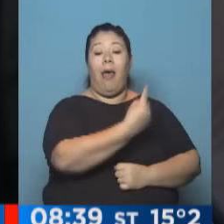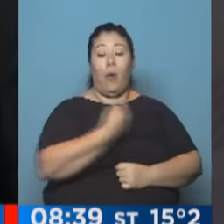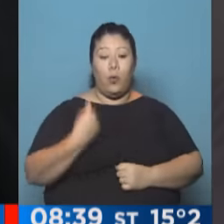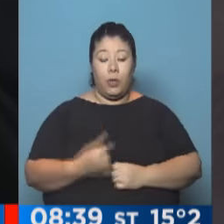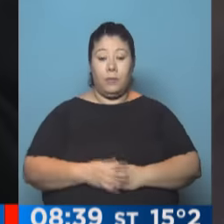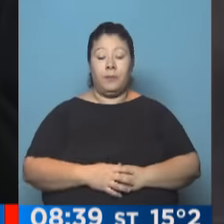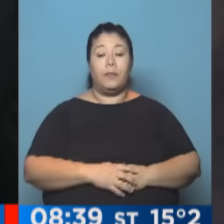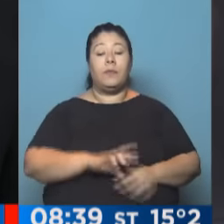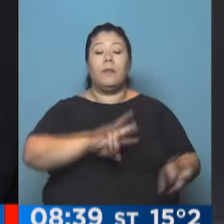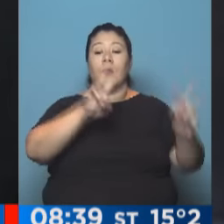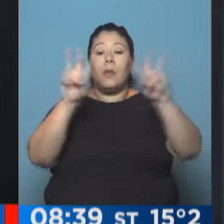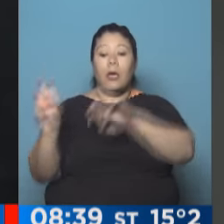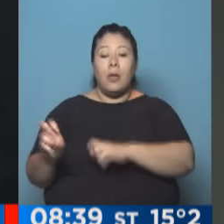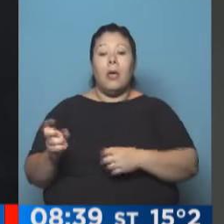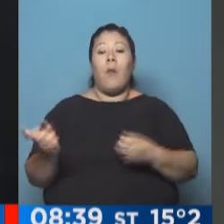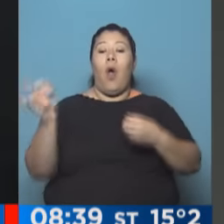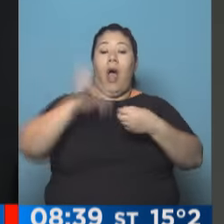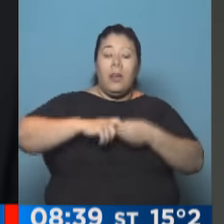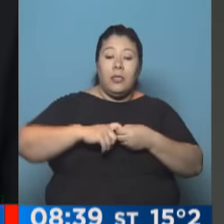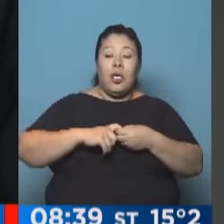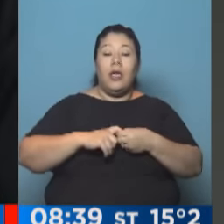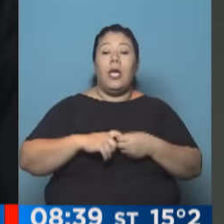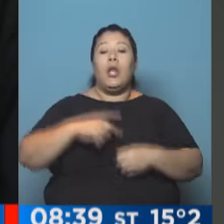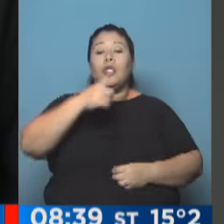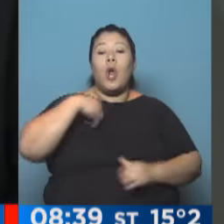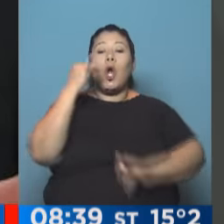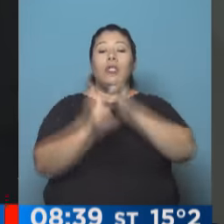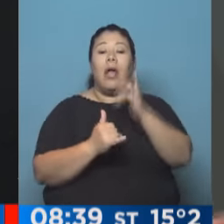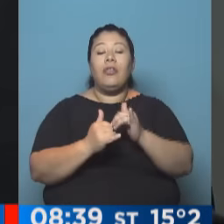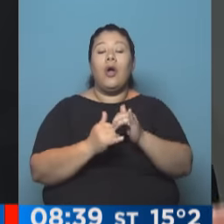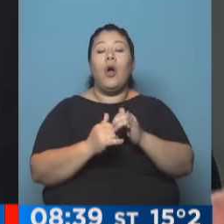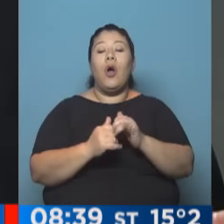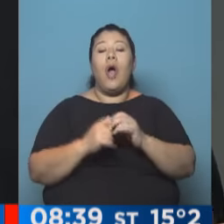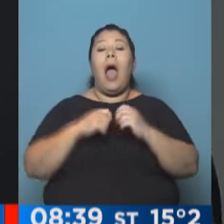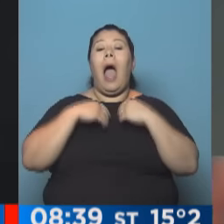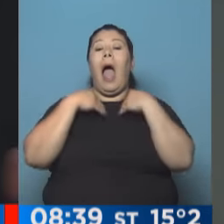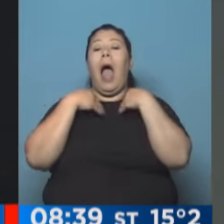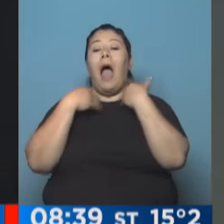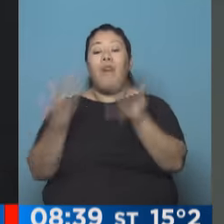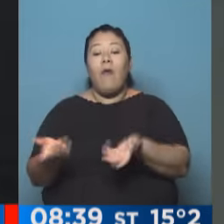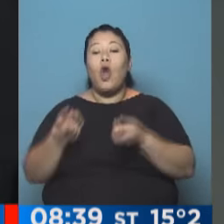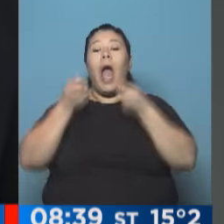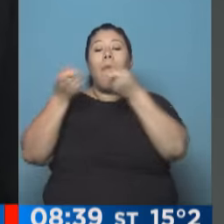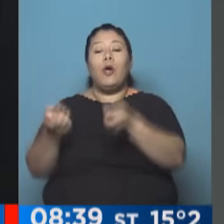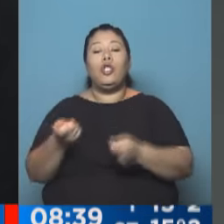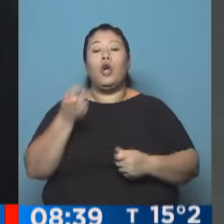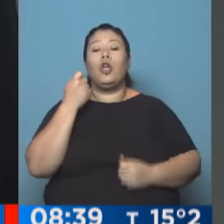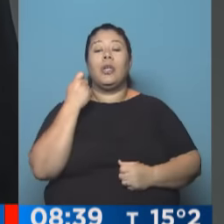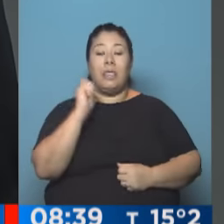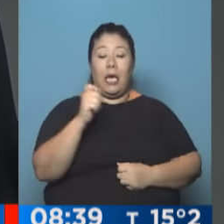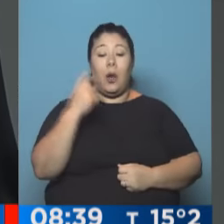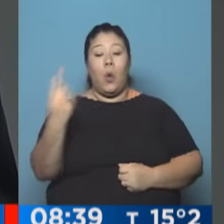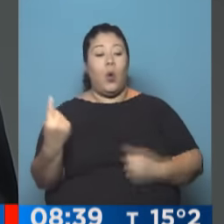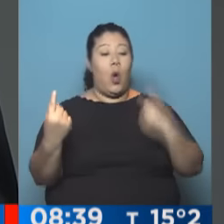Claro, en estos días de adhesiones, te vamos contando quiénes van apoyando a candidato y al otro. En el caso de Daniel Scioli también recibió el apoyo del